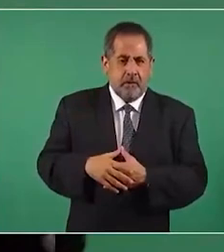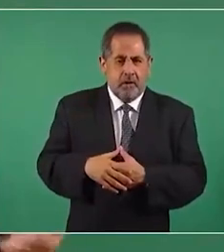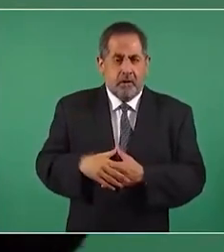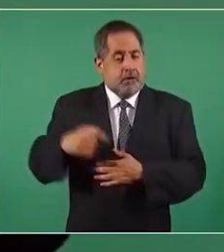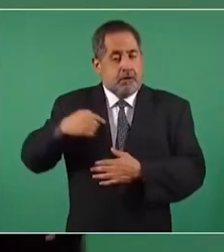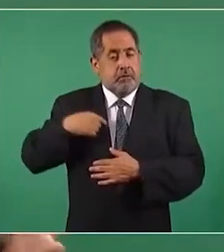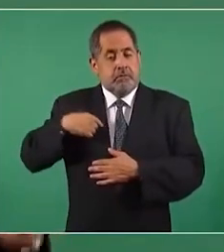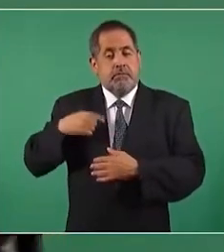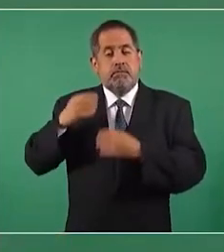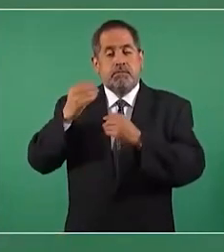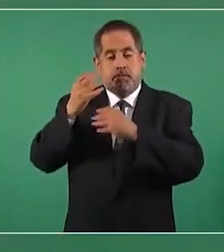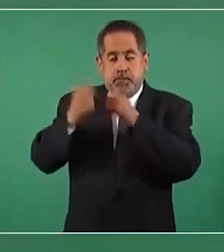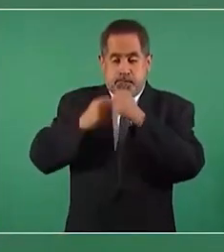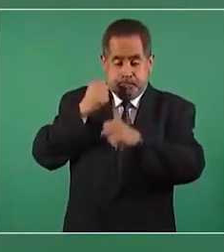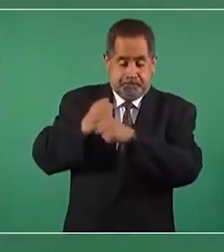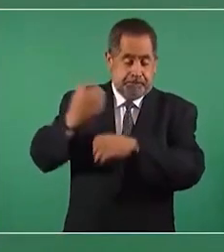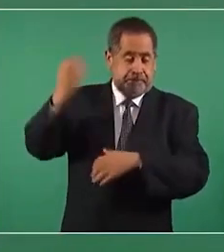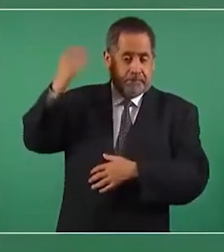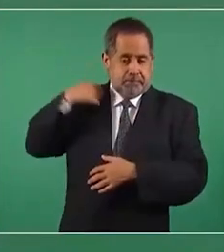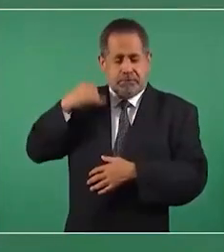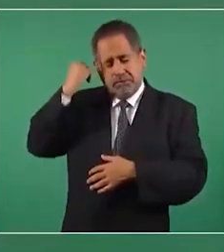tiempo hablando de este tema,